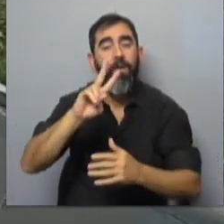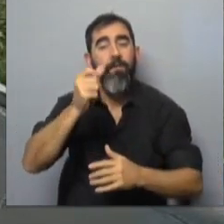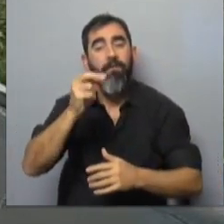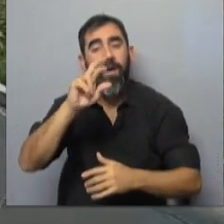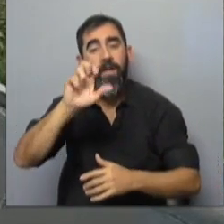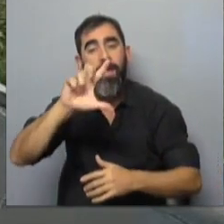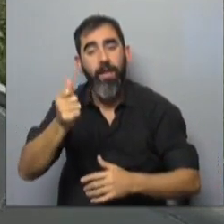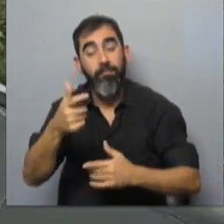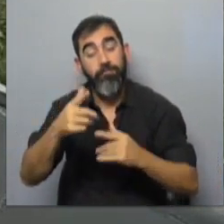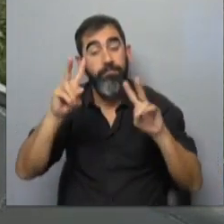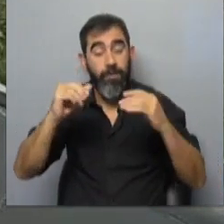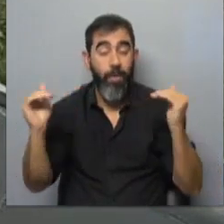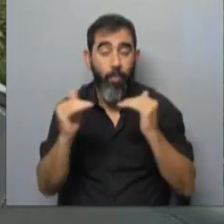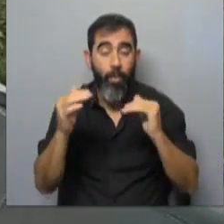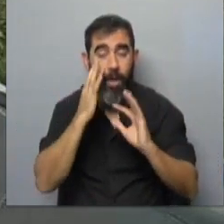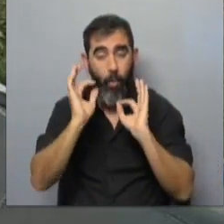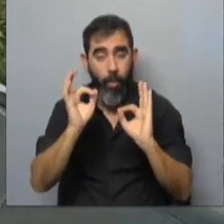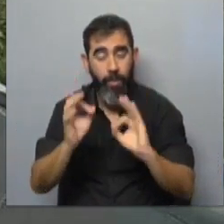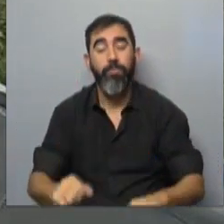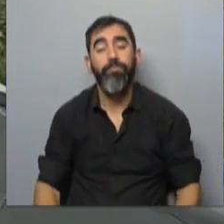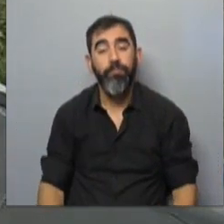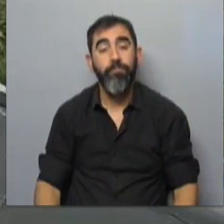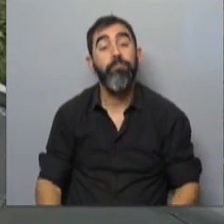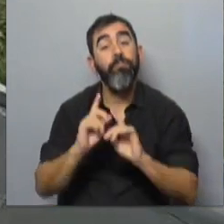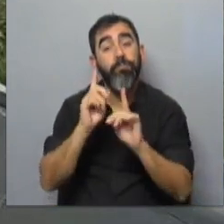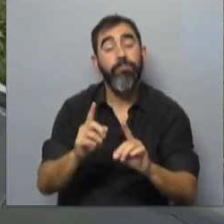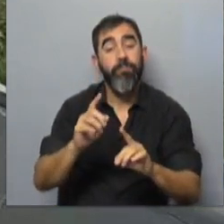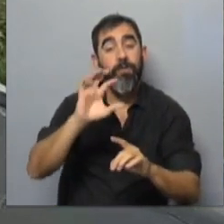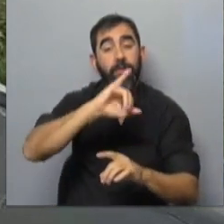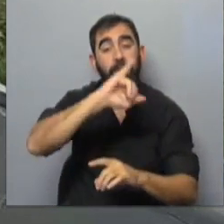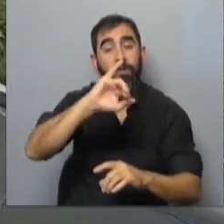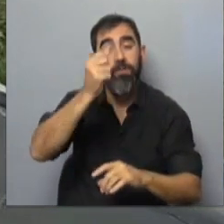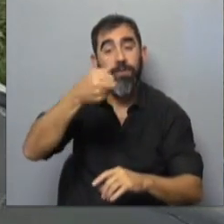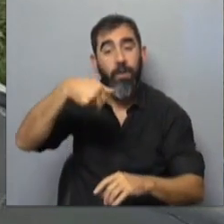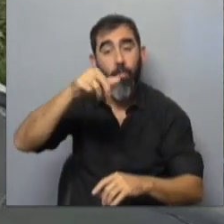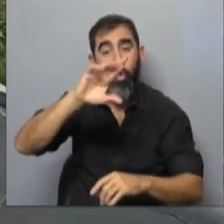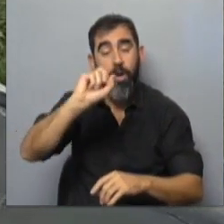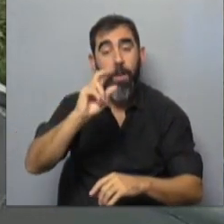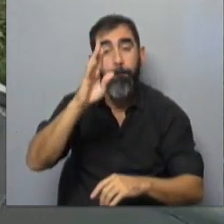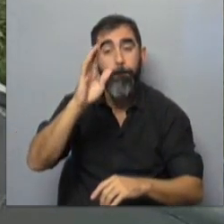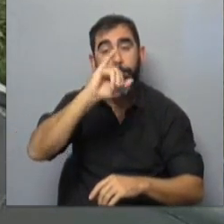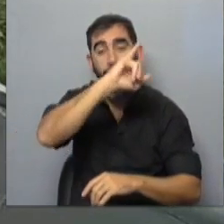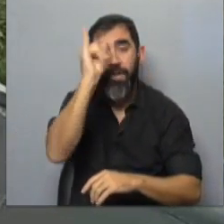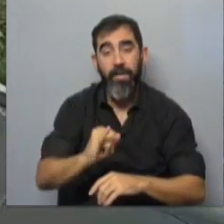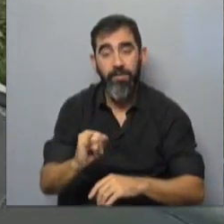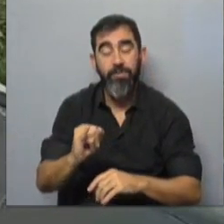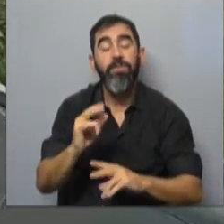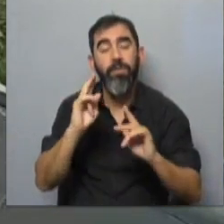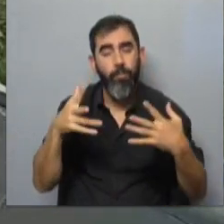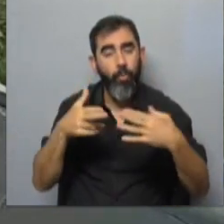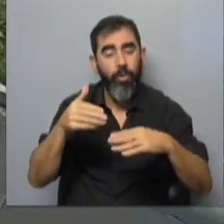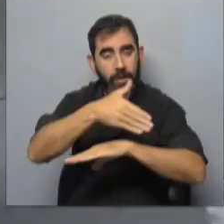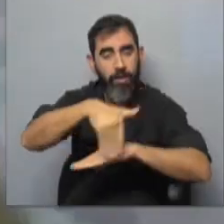eso va a traer consecuencias a nivel de la movilidad urbana. O también en Lomas de Zamora entre Mario Pérez y Camino Manuel Flores está afectado el